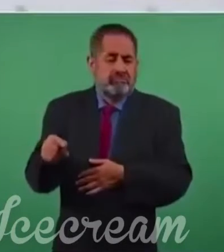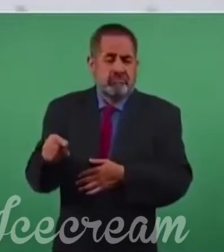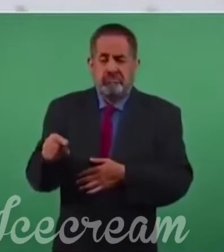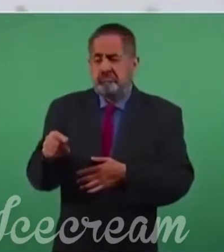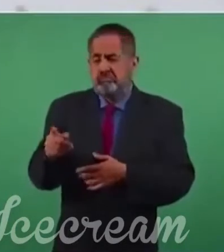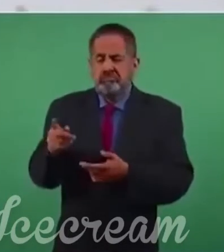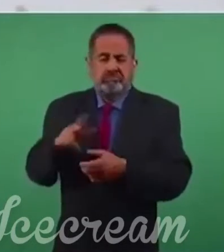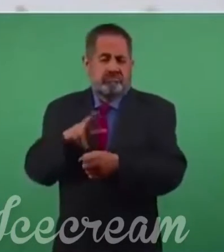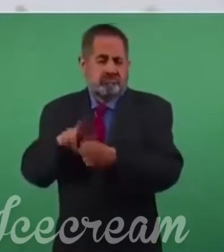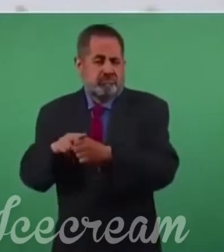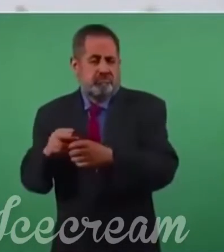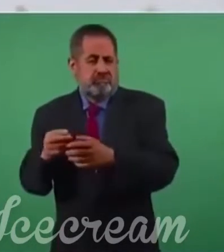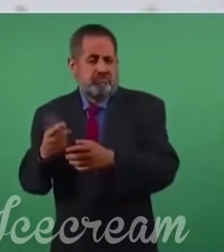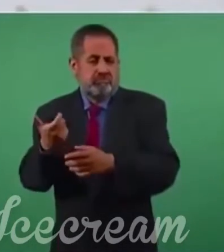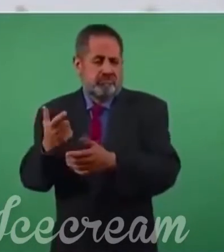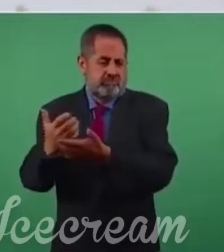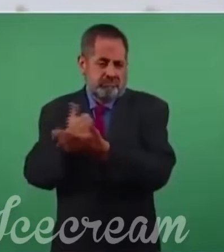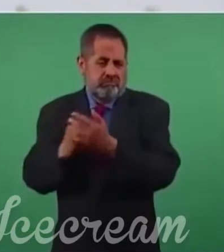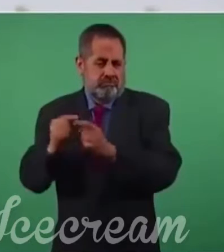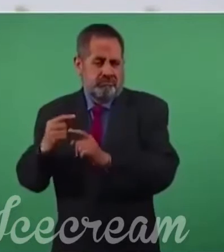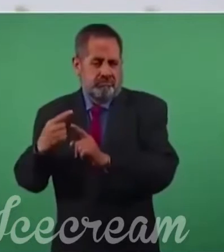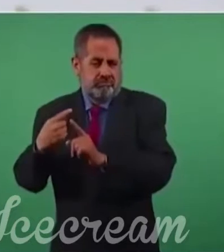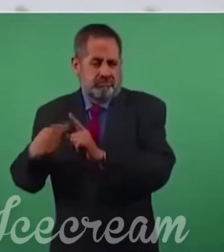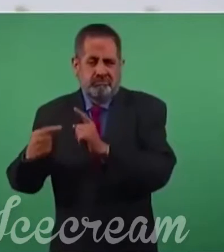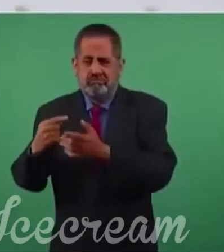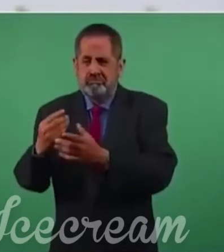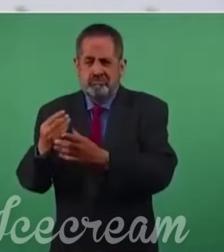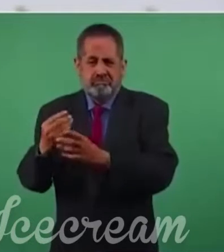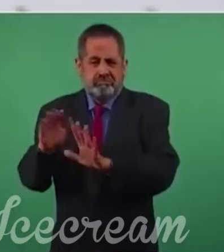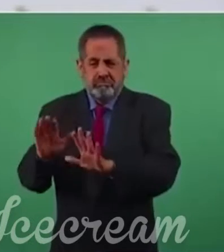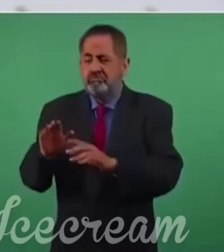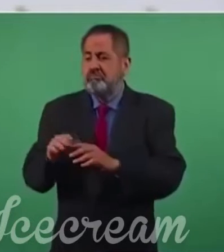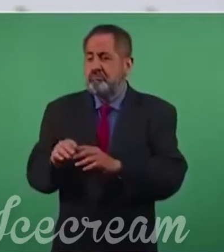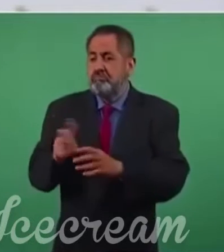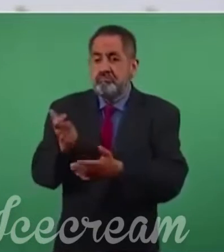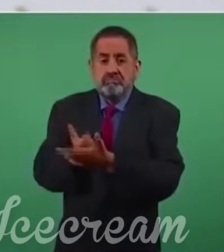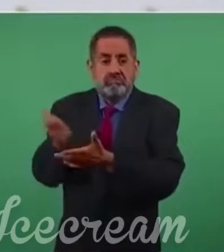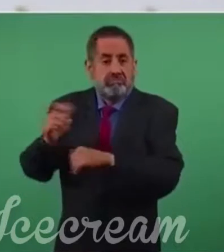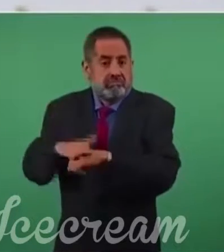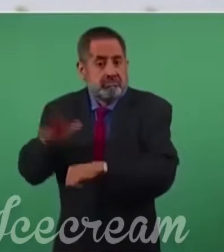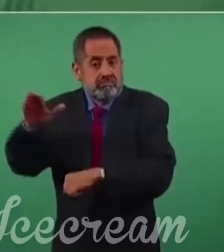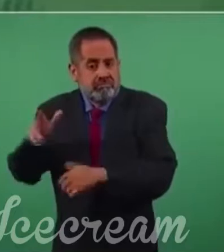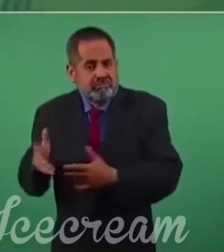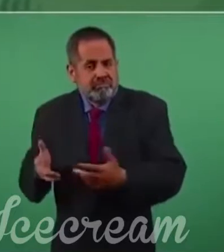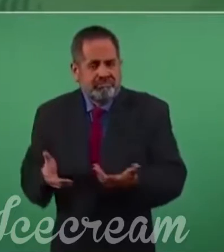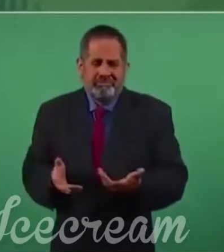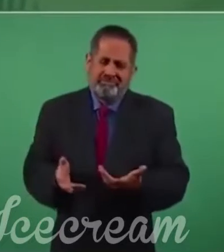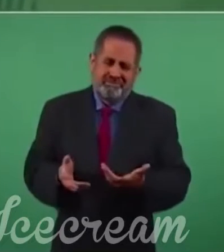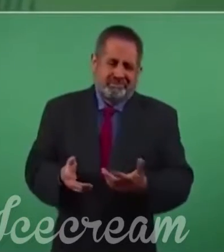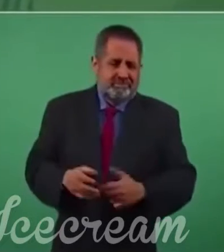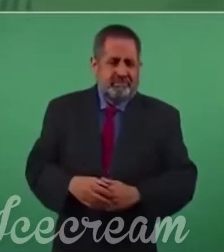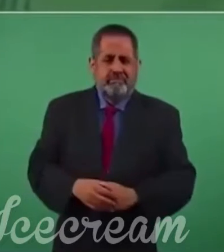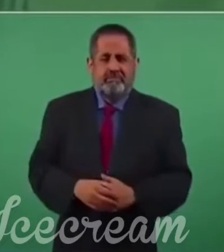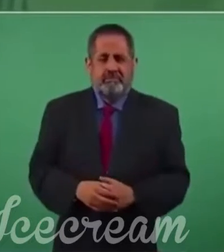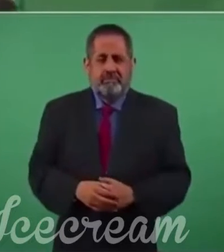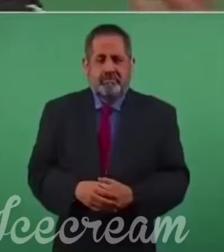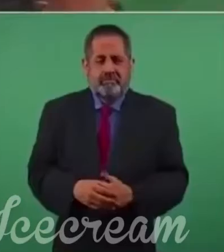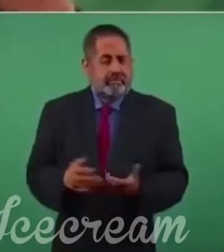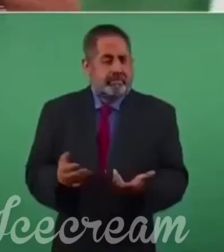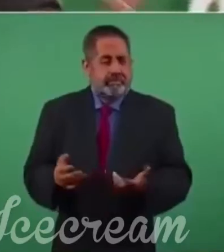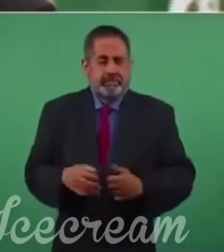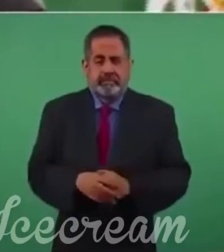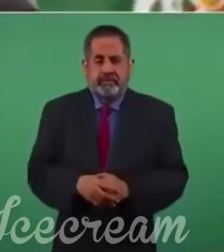de clase media, porque